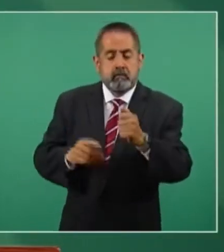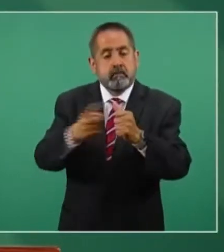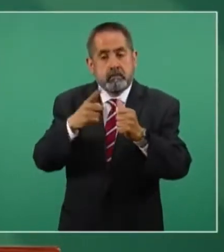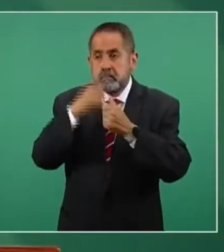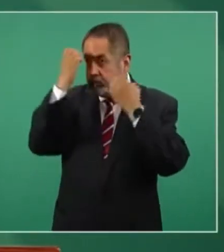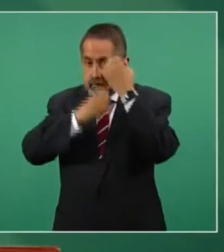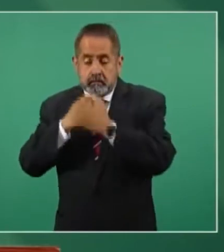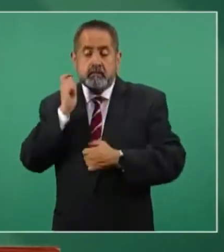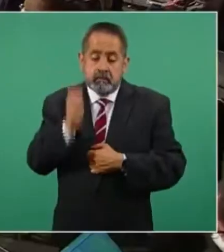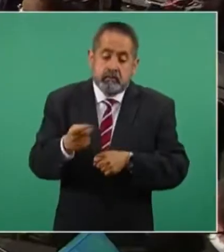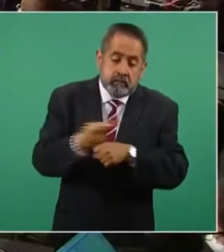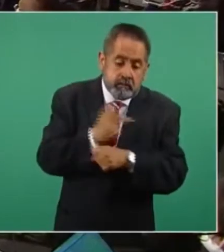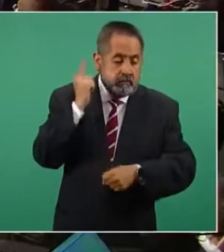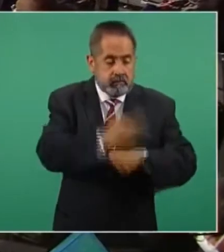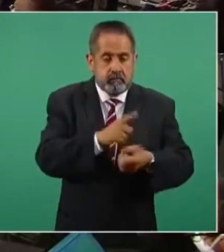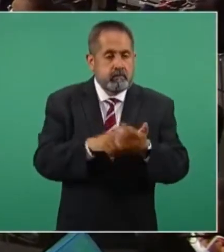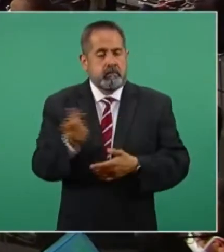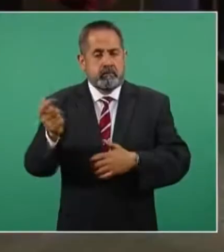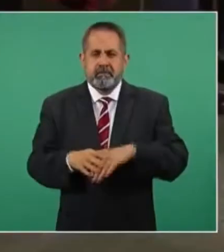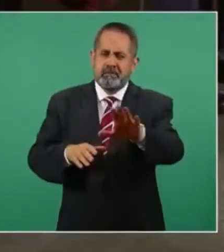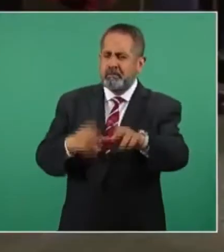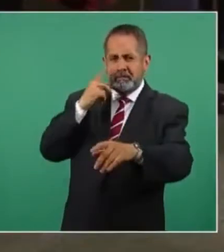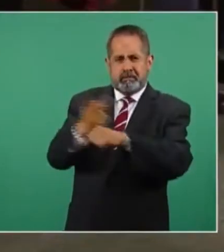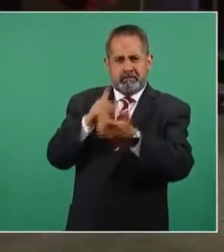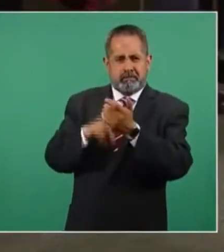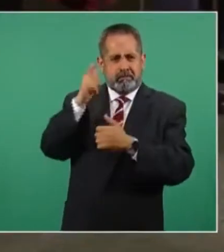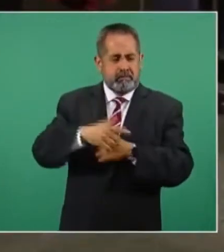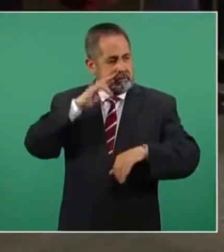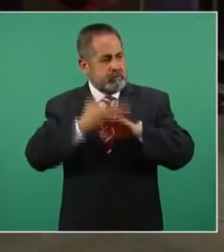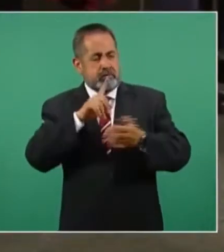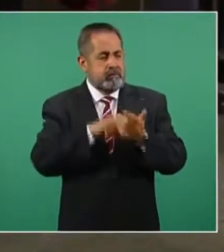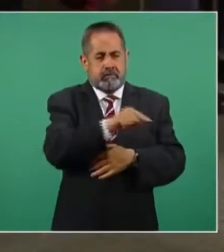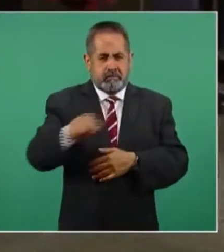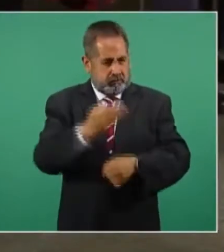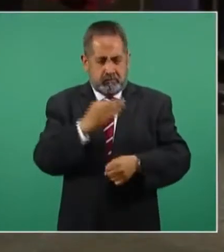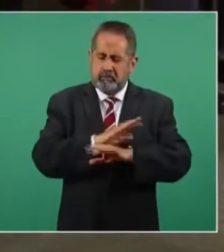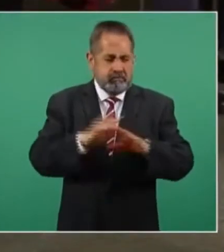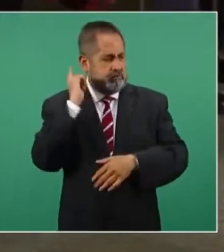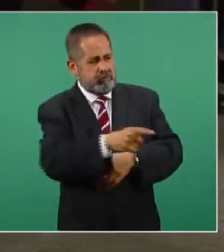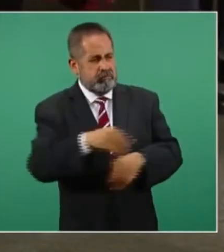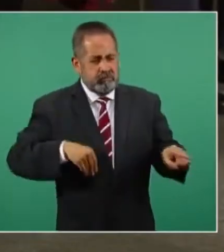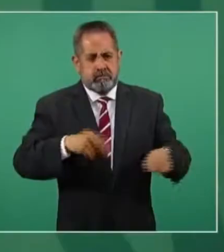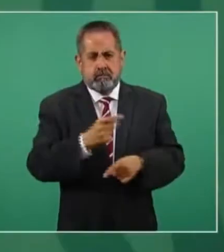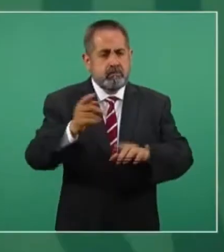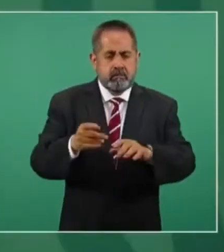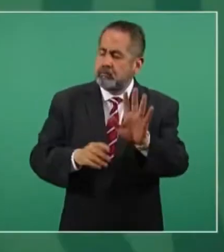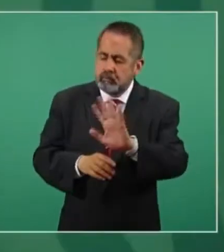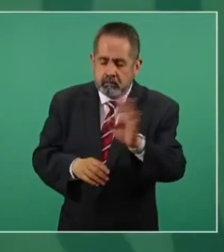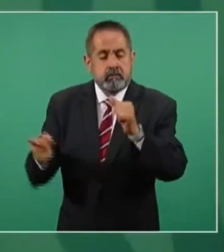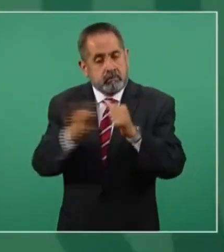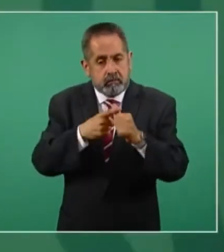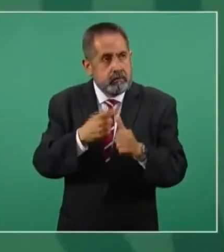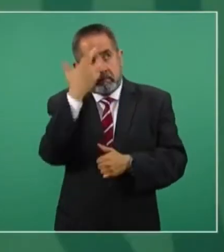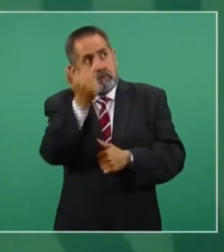una revisión exactamente de qué fue lo que ocurrió. Pero a la luz de los acontecimientos no tendrá que haber ya algún tipo de responsabilidad desde este momento independientemente de los peritajes. Tenemos que saber cuáles